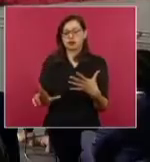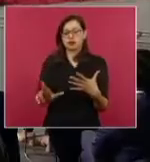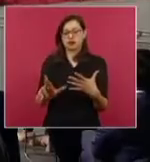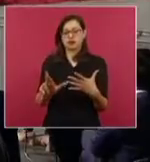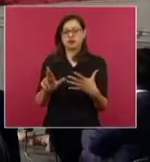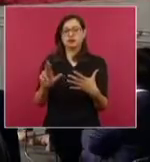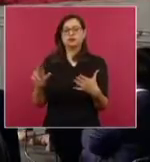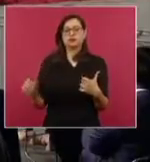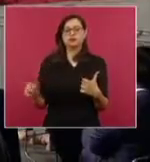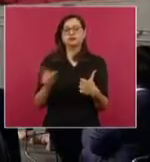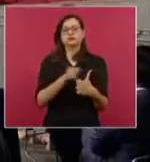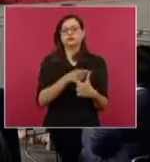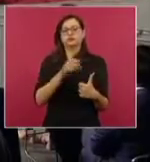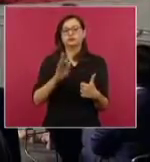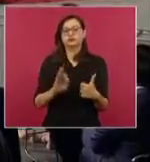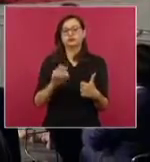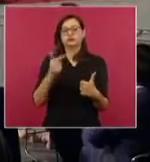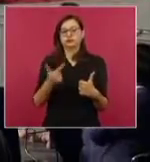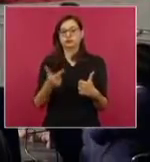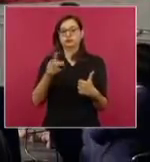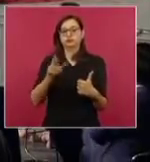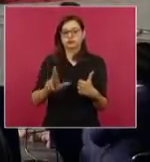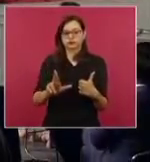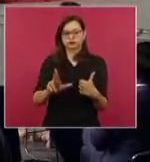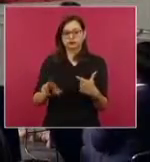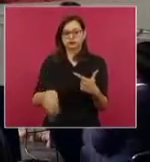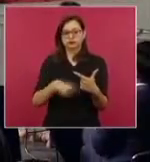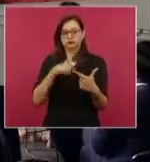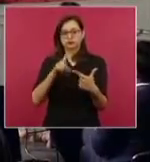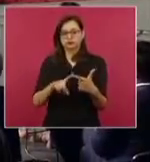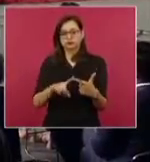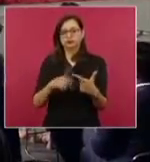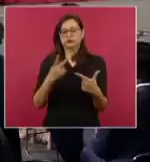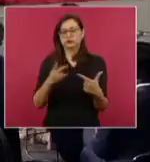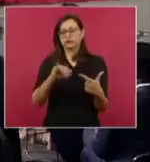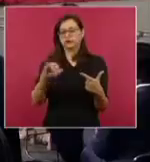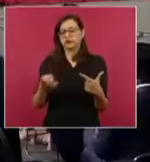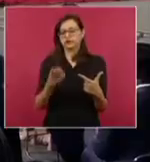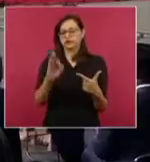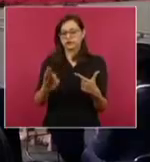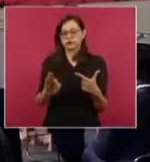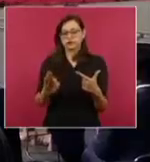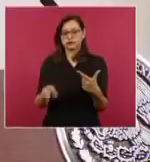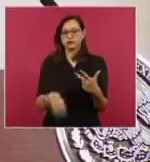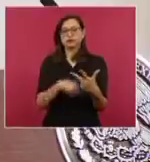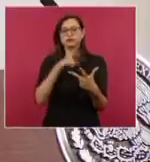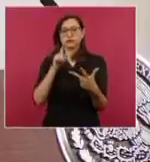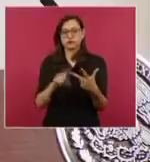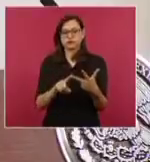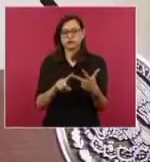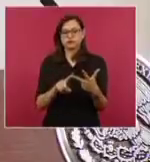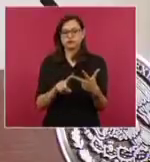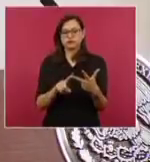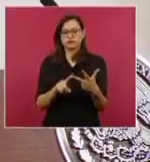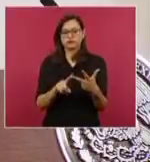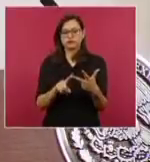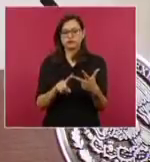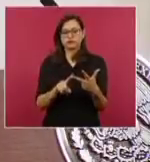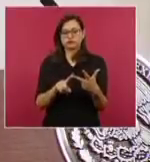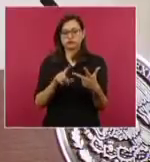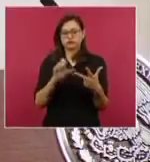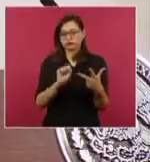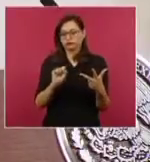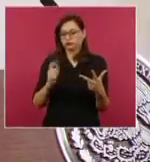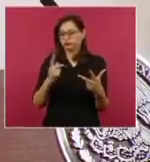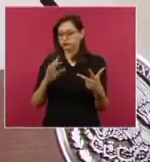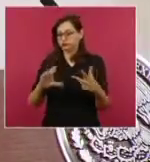con la Fiscalía General de la República, con el Poder Judicial, y hoy especialmente hemos